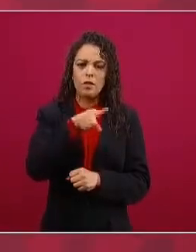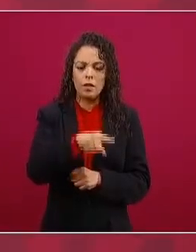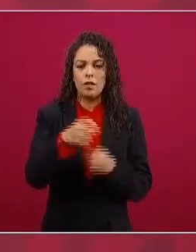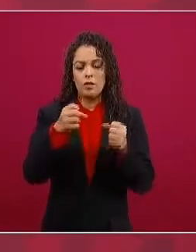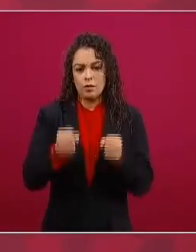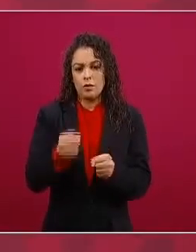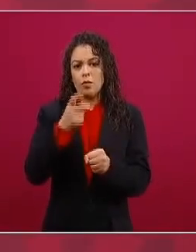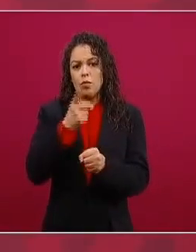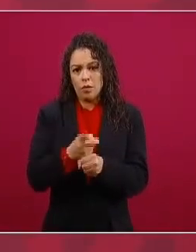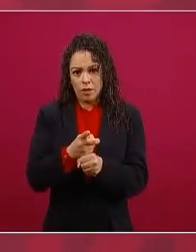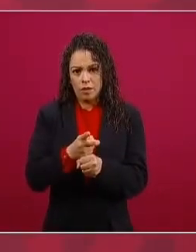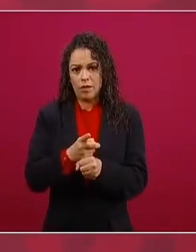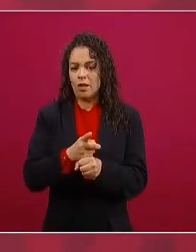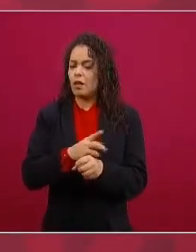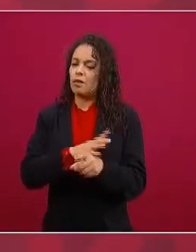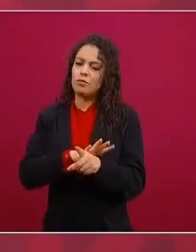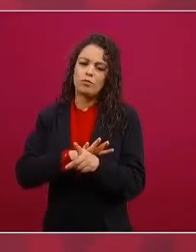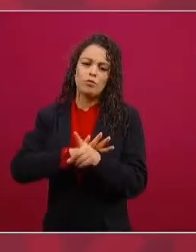todo todo todo todo